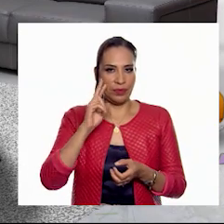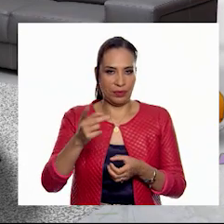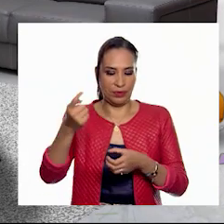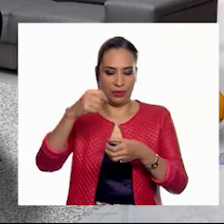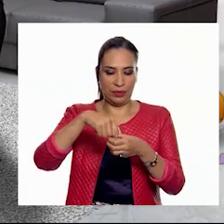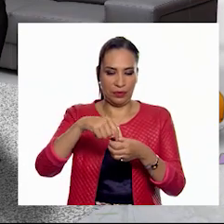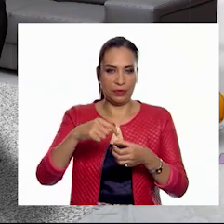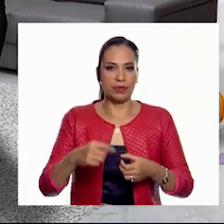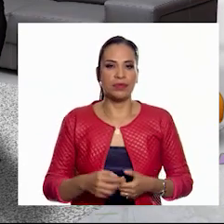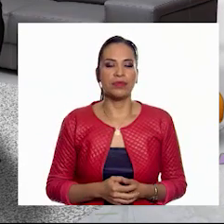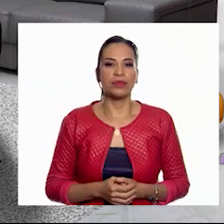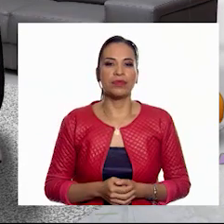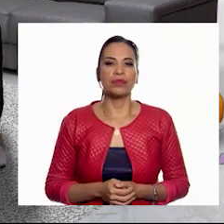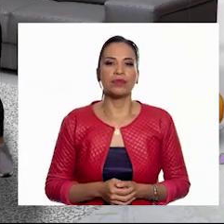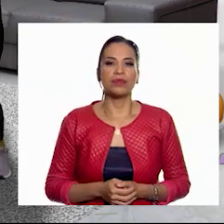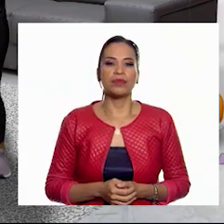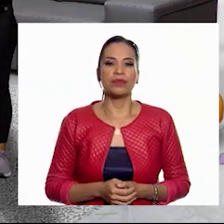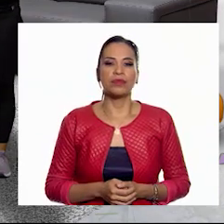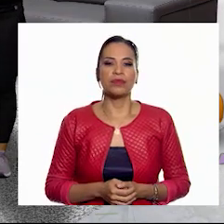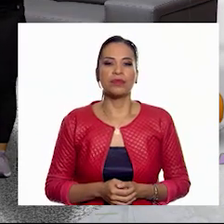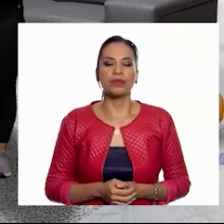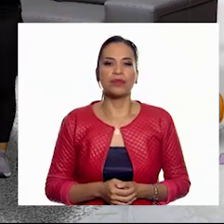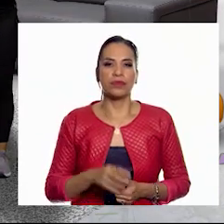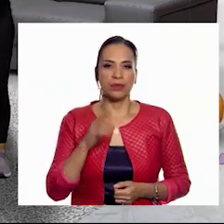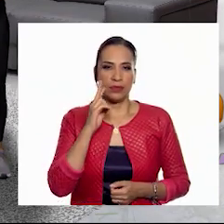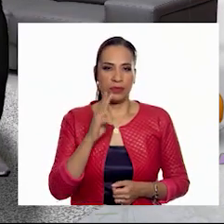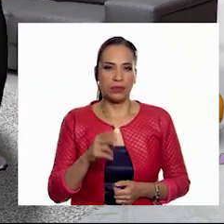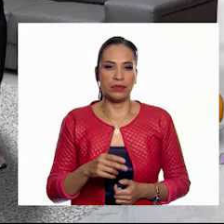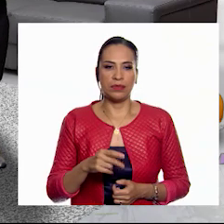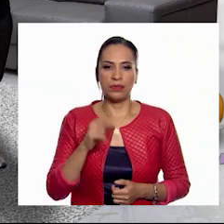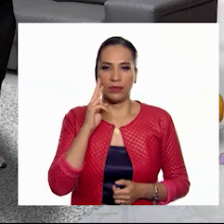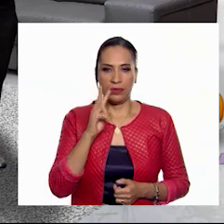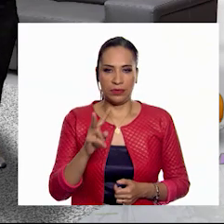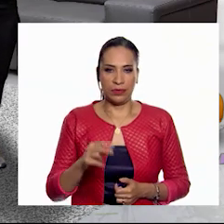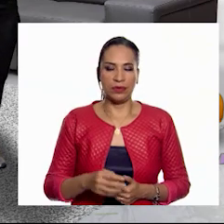Solo una. ¿De acuerdo? Ajá. Realízalo mientras tú, Jorge.